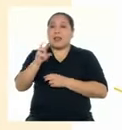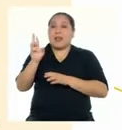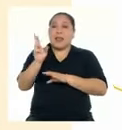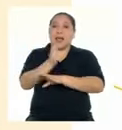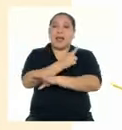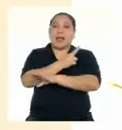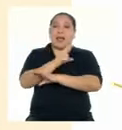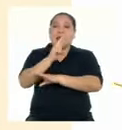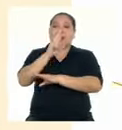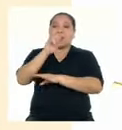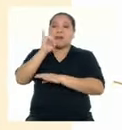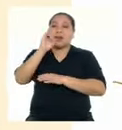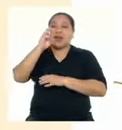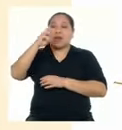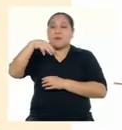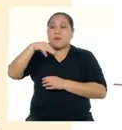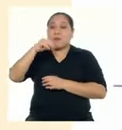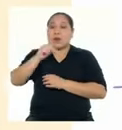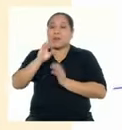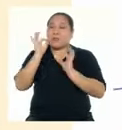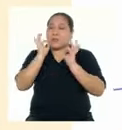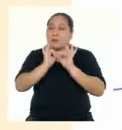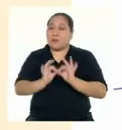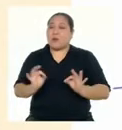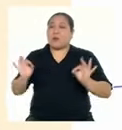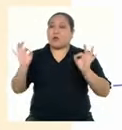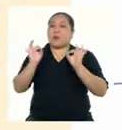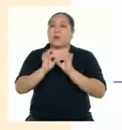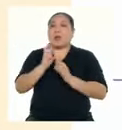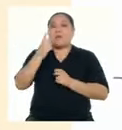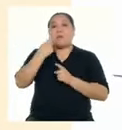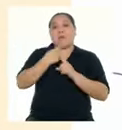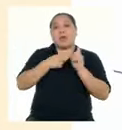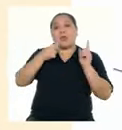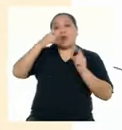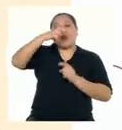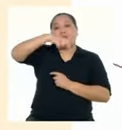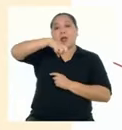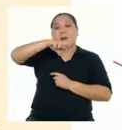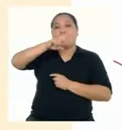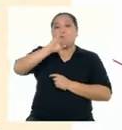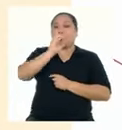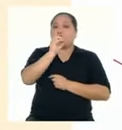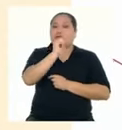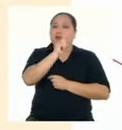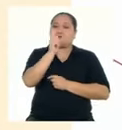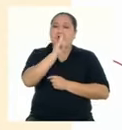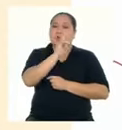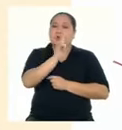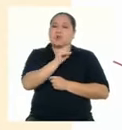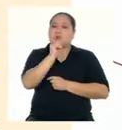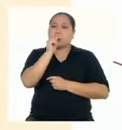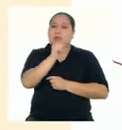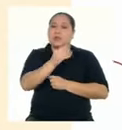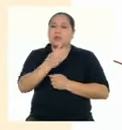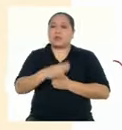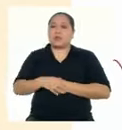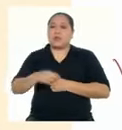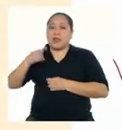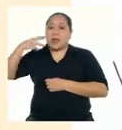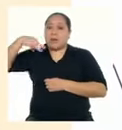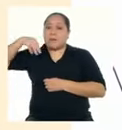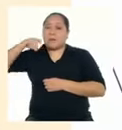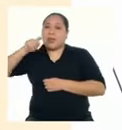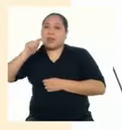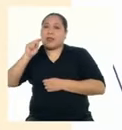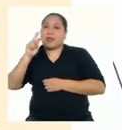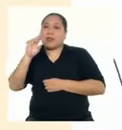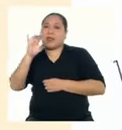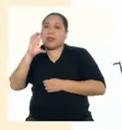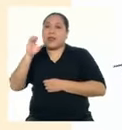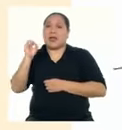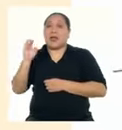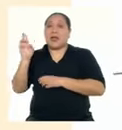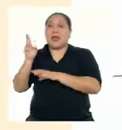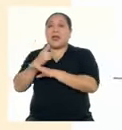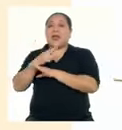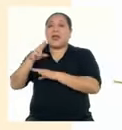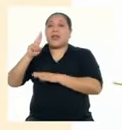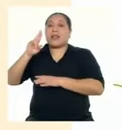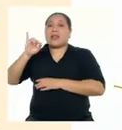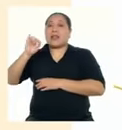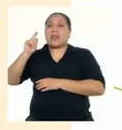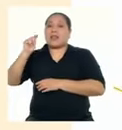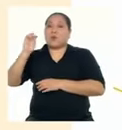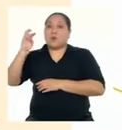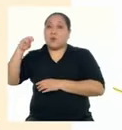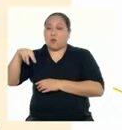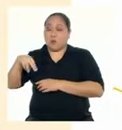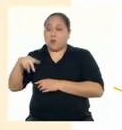Mientras que la prosa no necesariamente emplea este recurso La métrica y el ritmo dependen